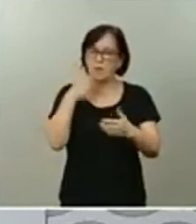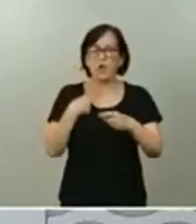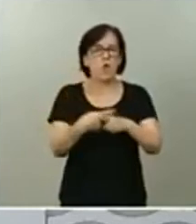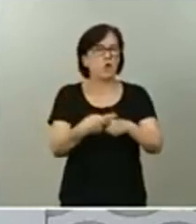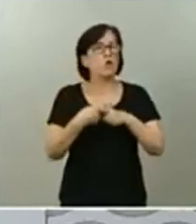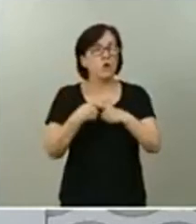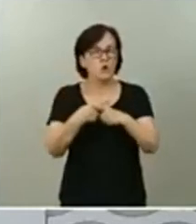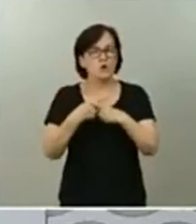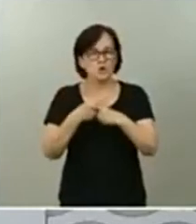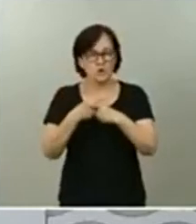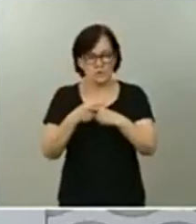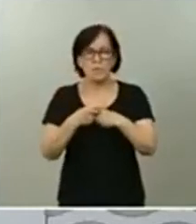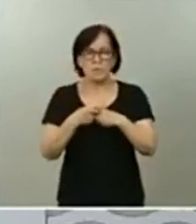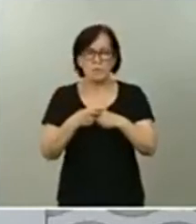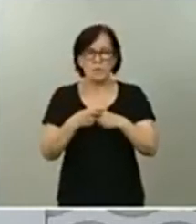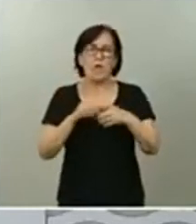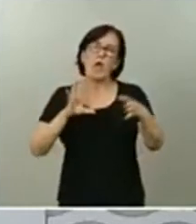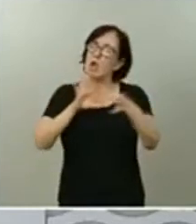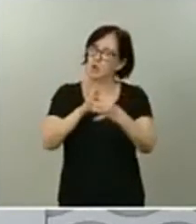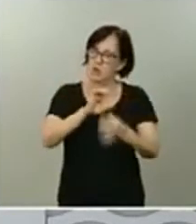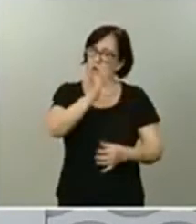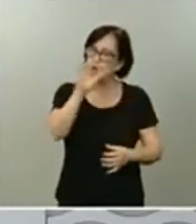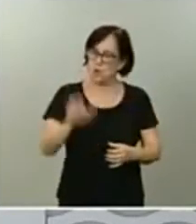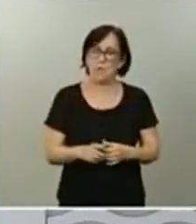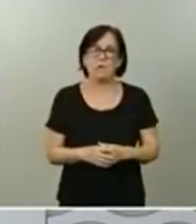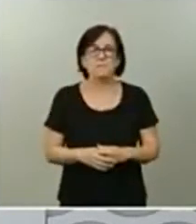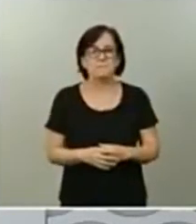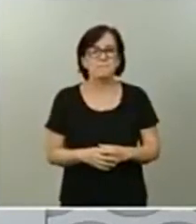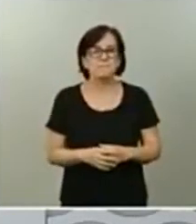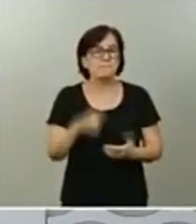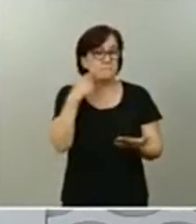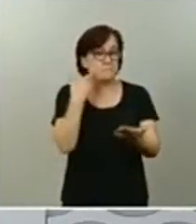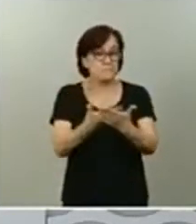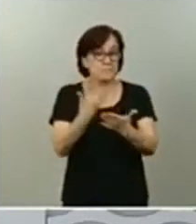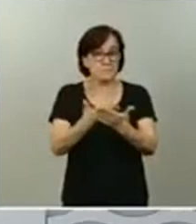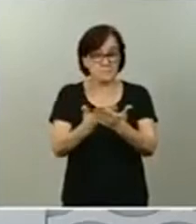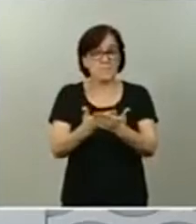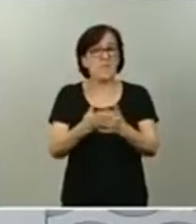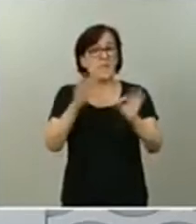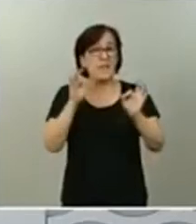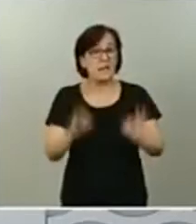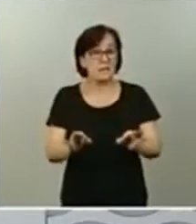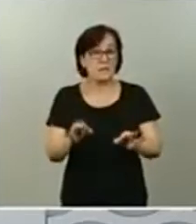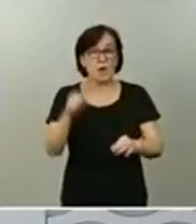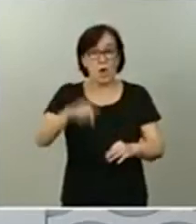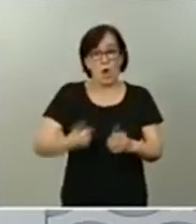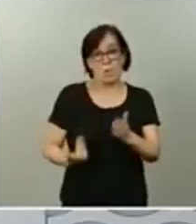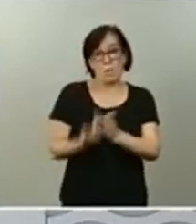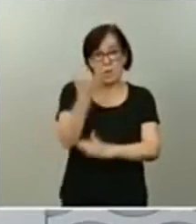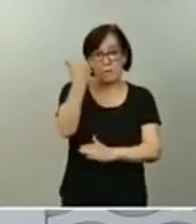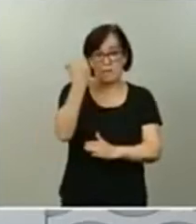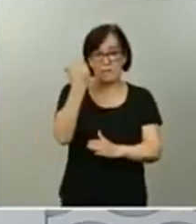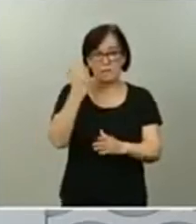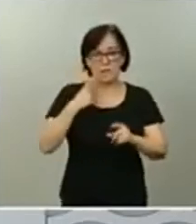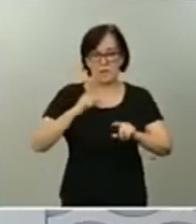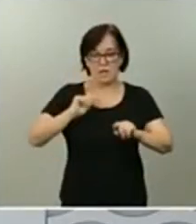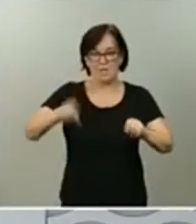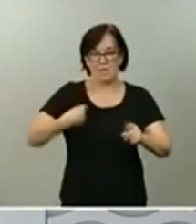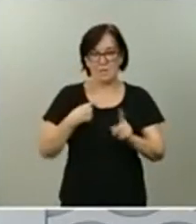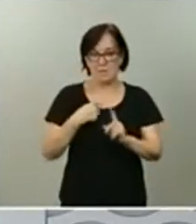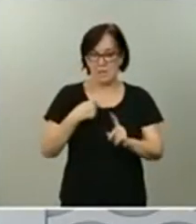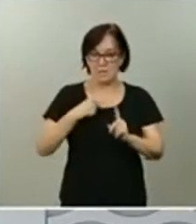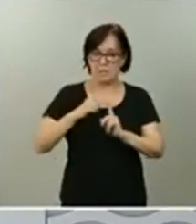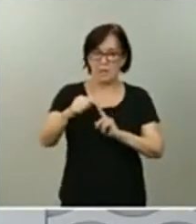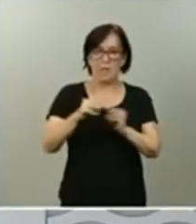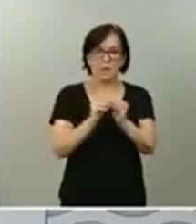conjunto de la Unión Europea. Una muestra de que ello es así es que esta misma mañana he firmado la orden de elaboración de